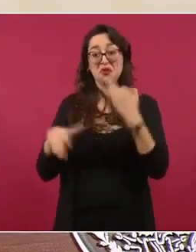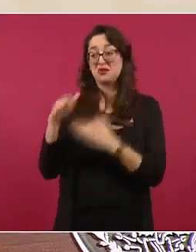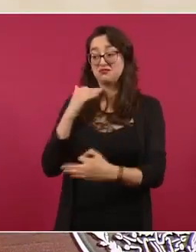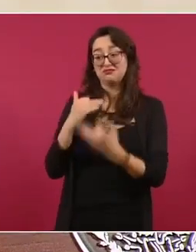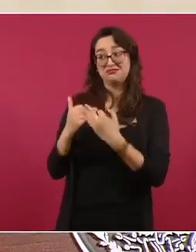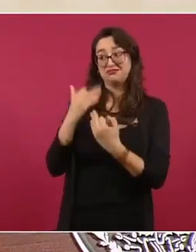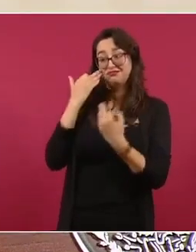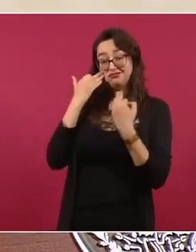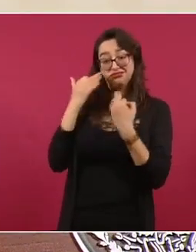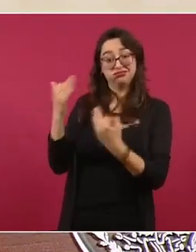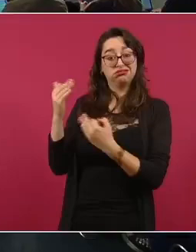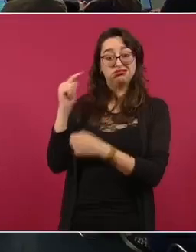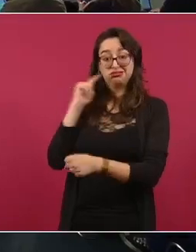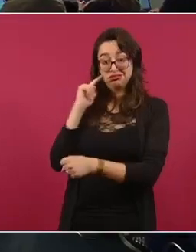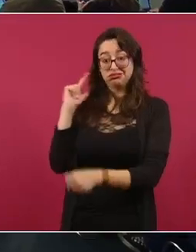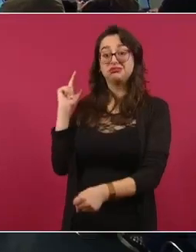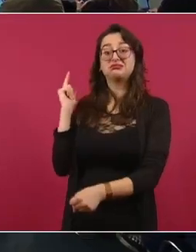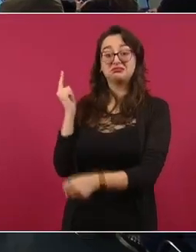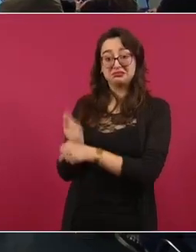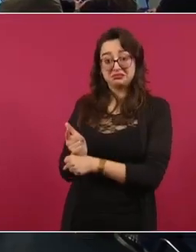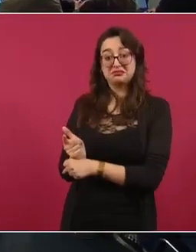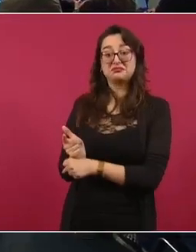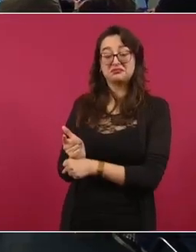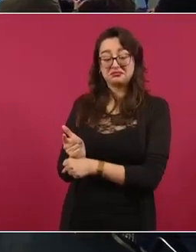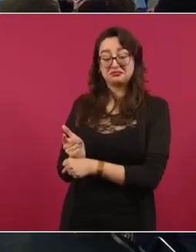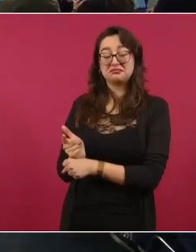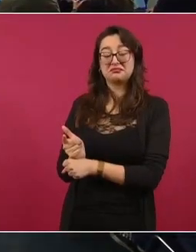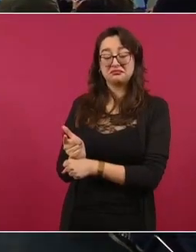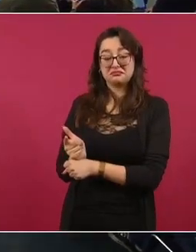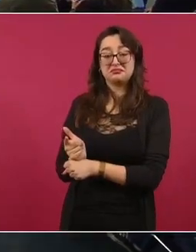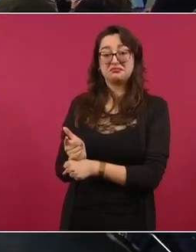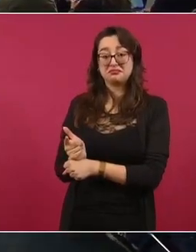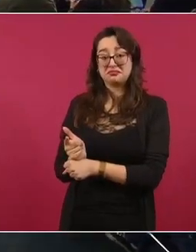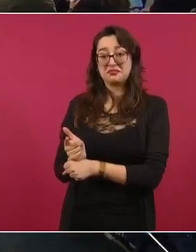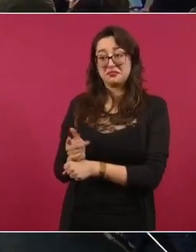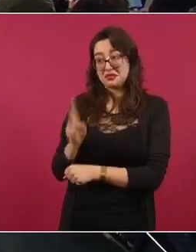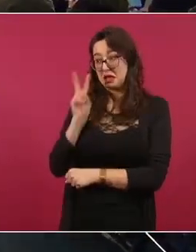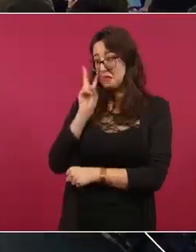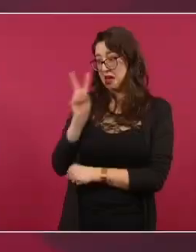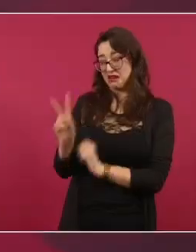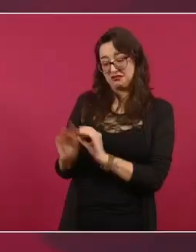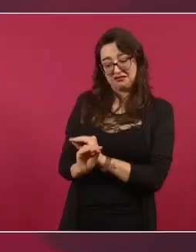cada vez se desnudan más,